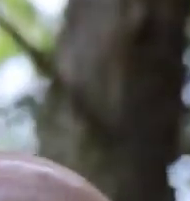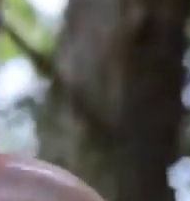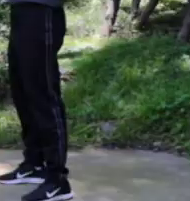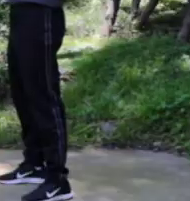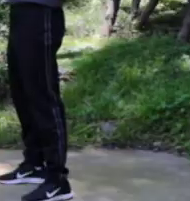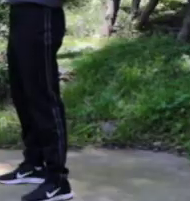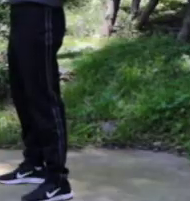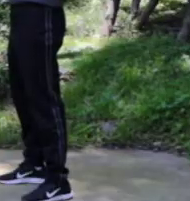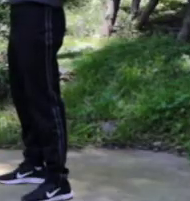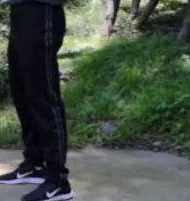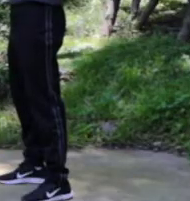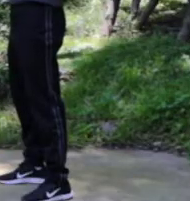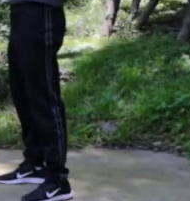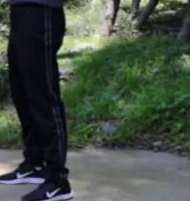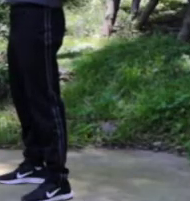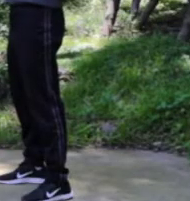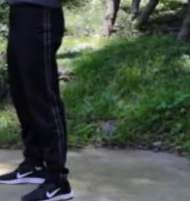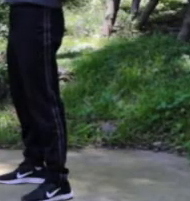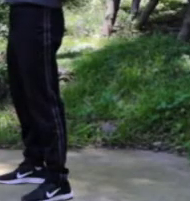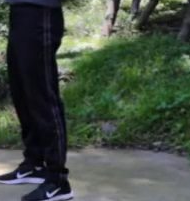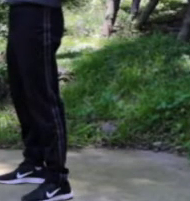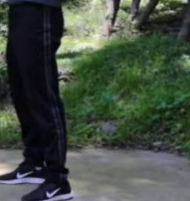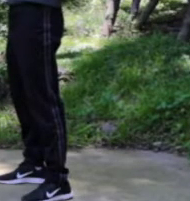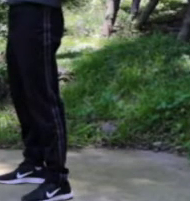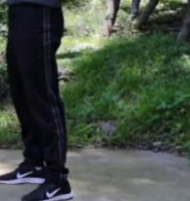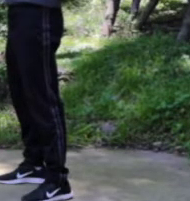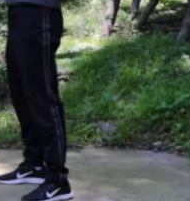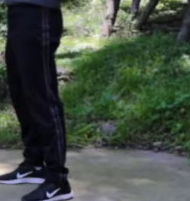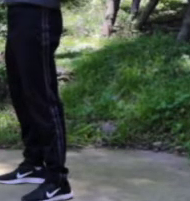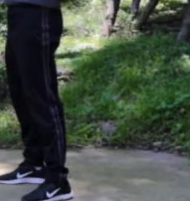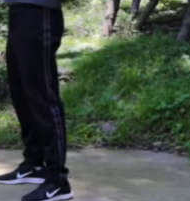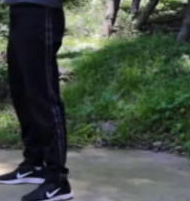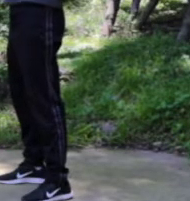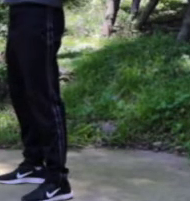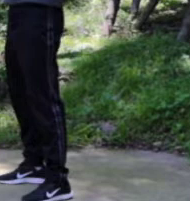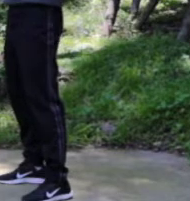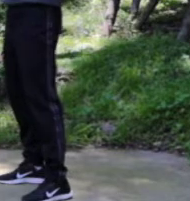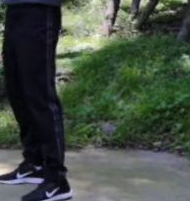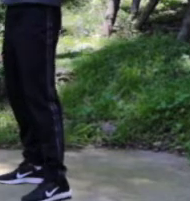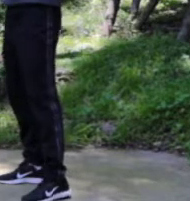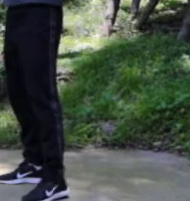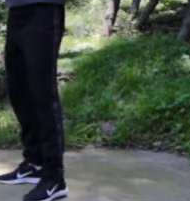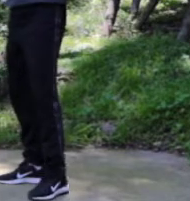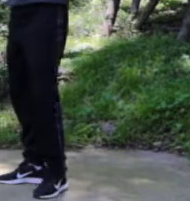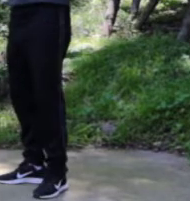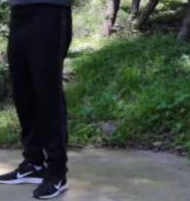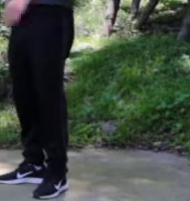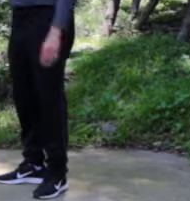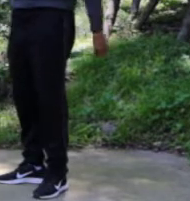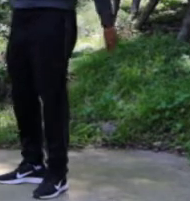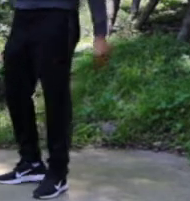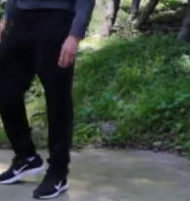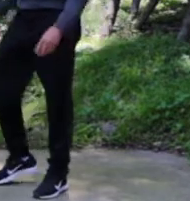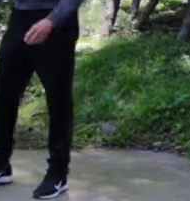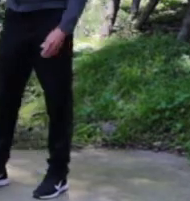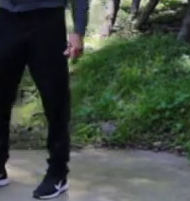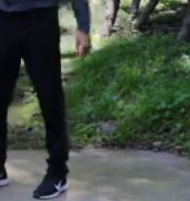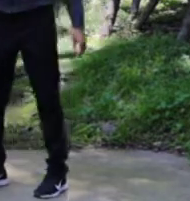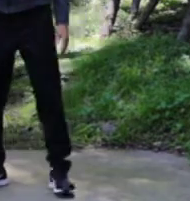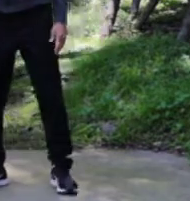bien, perfecto. Exacto, así es, así es. Ok, perfecto. Ahora vamos a hacer la demostración.